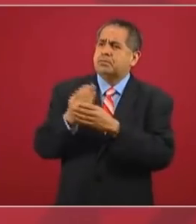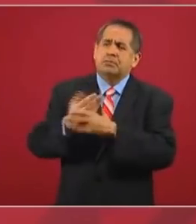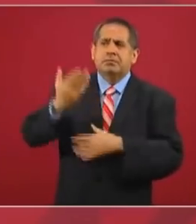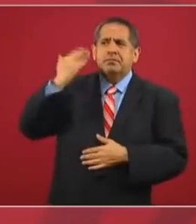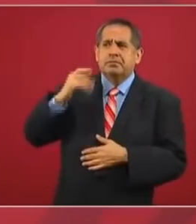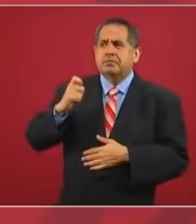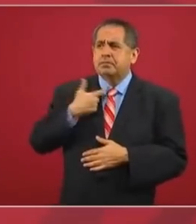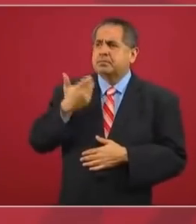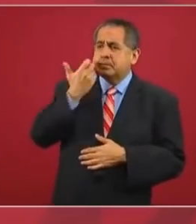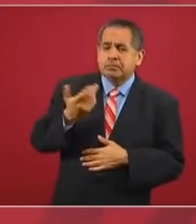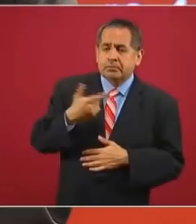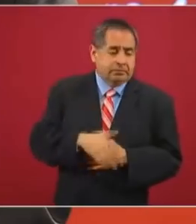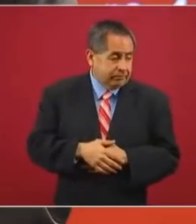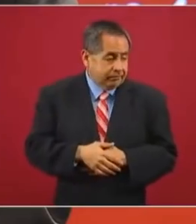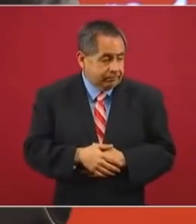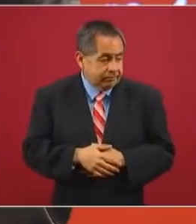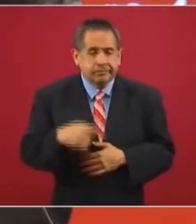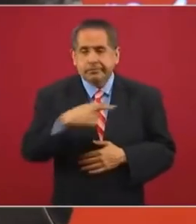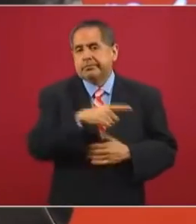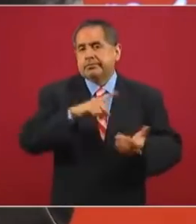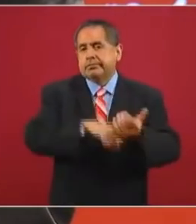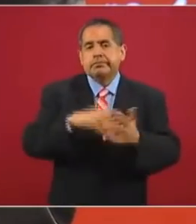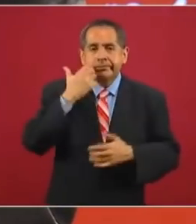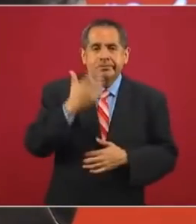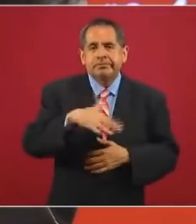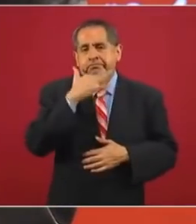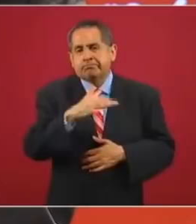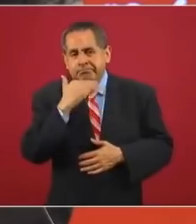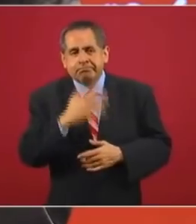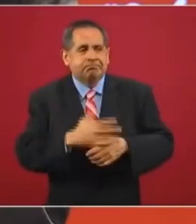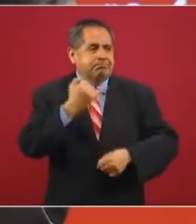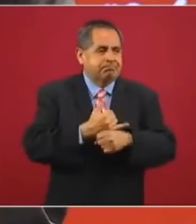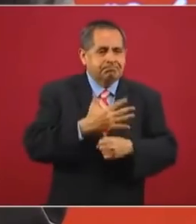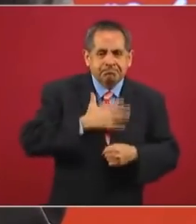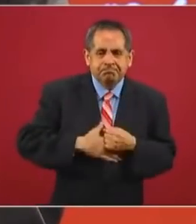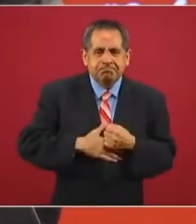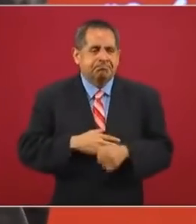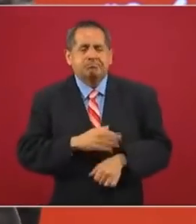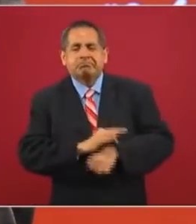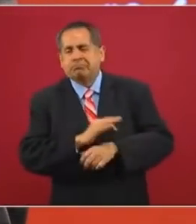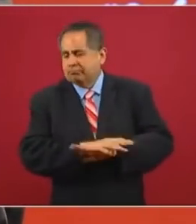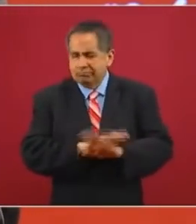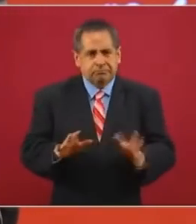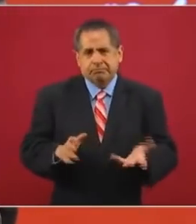caso un régimen de corrupción, de injusticias, de privilegios. Entonces,